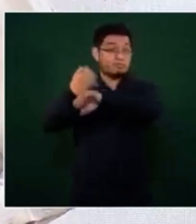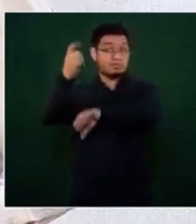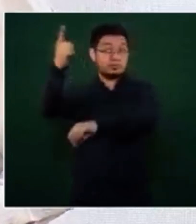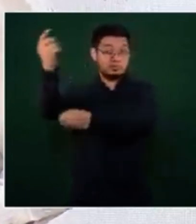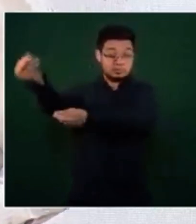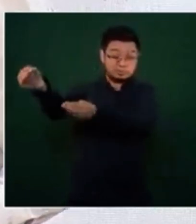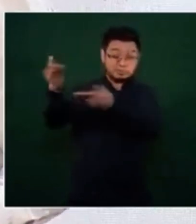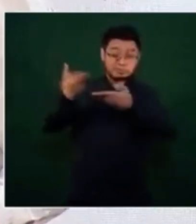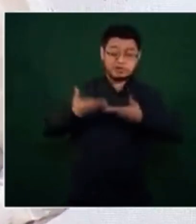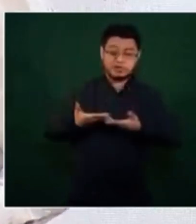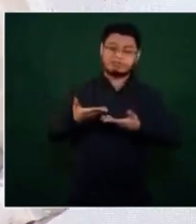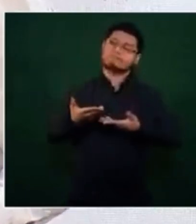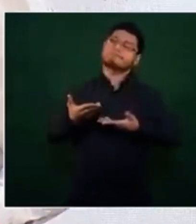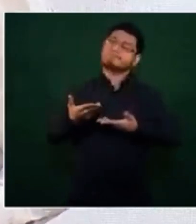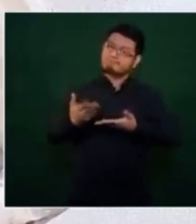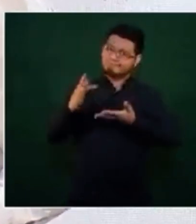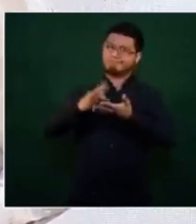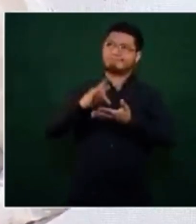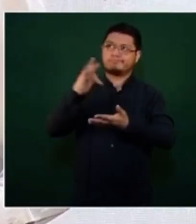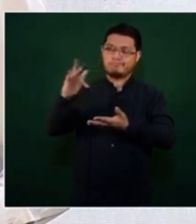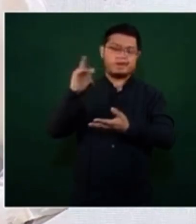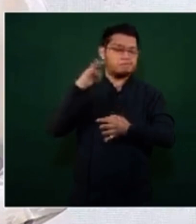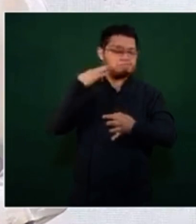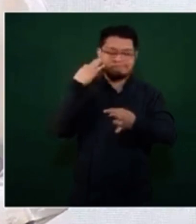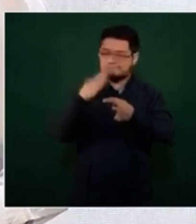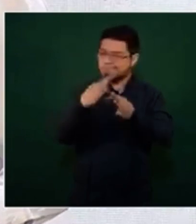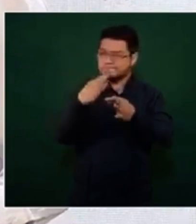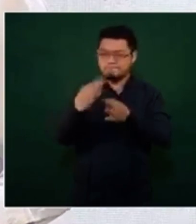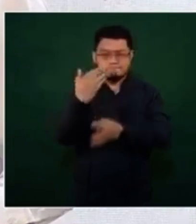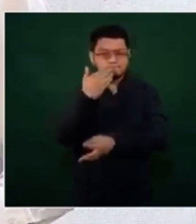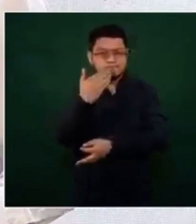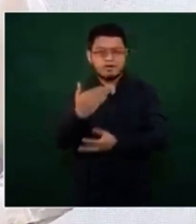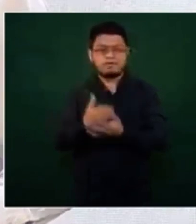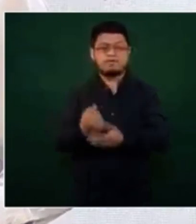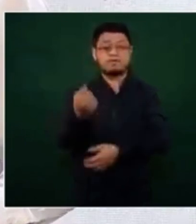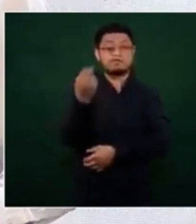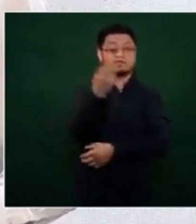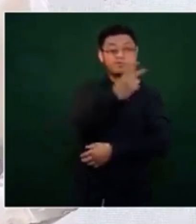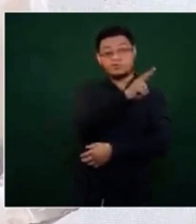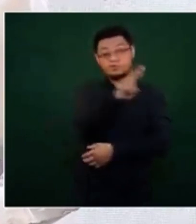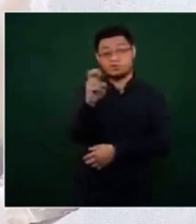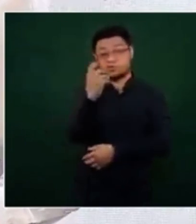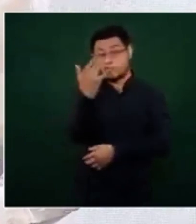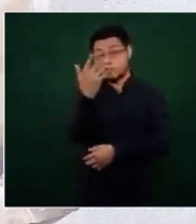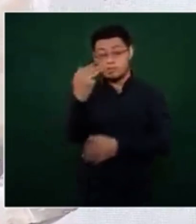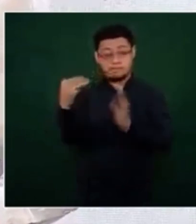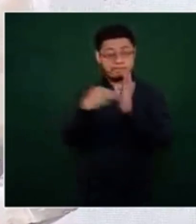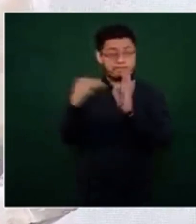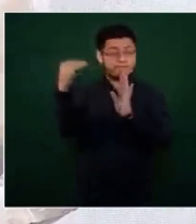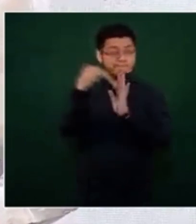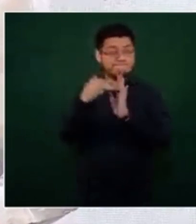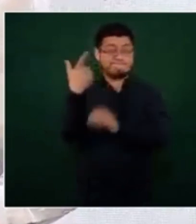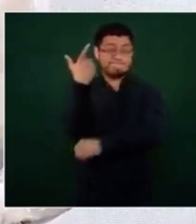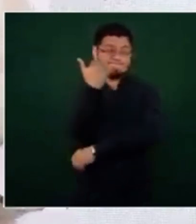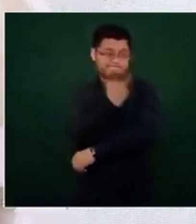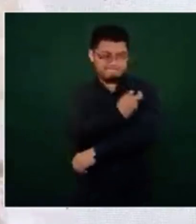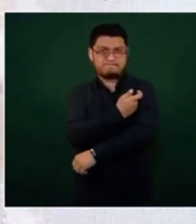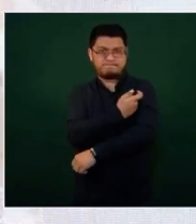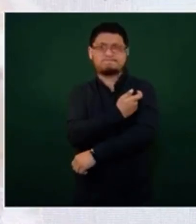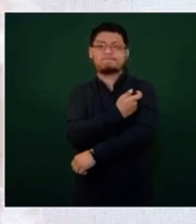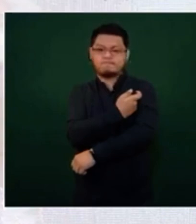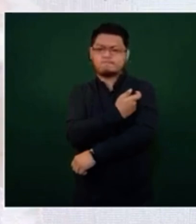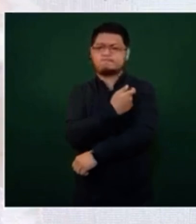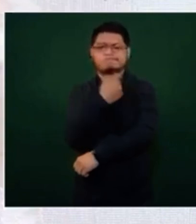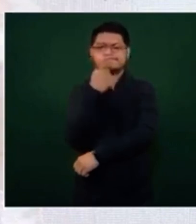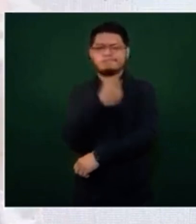donaciones que fueron hechas de manera muy oportuna. 250, casi 250 millones de dosis, que nos alcanza